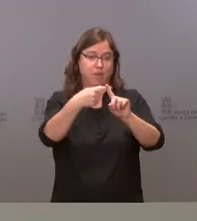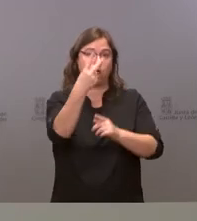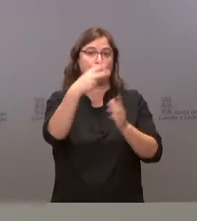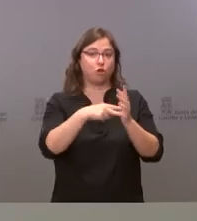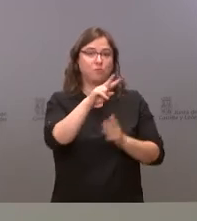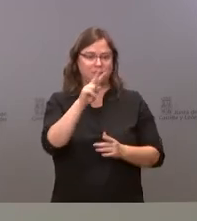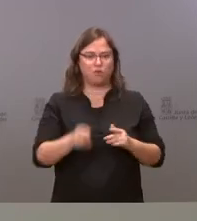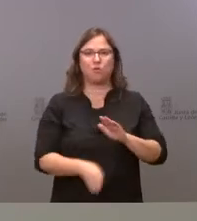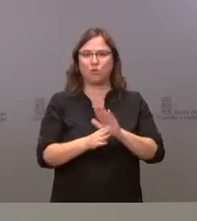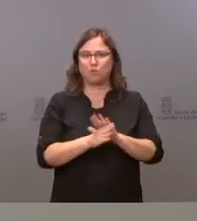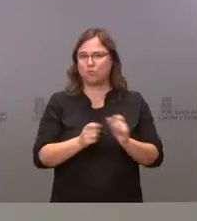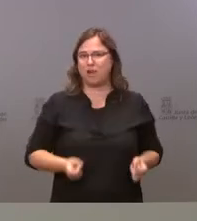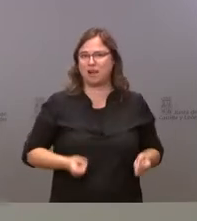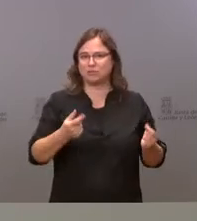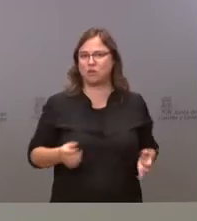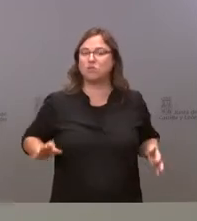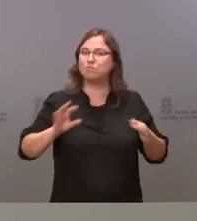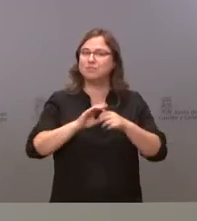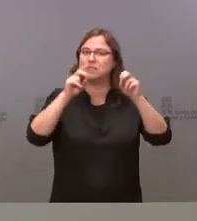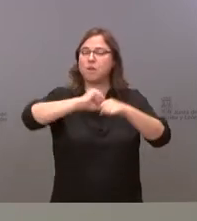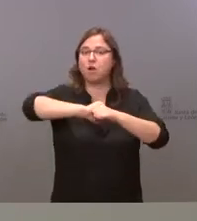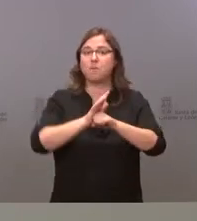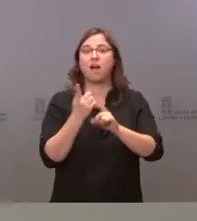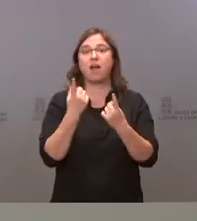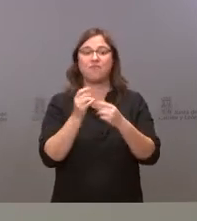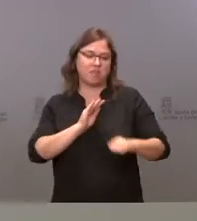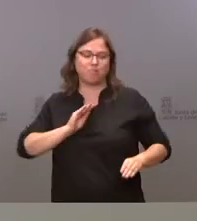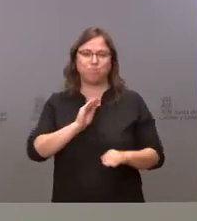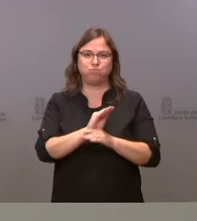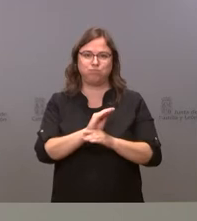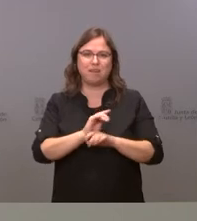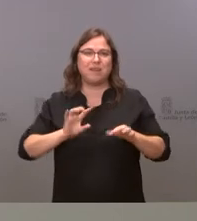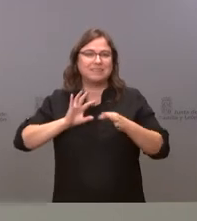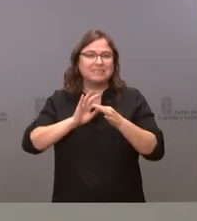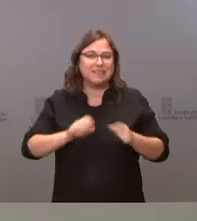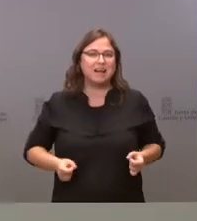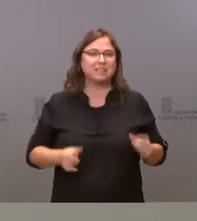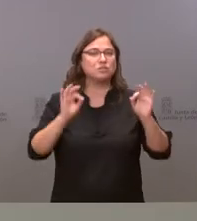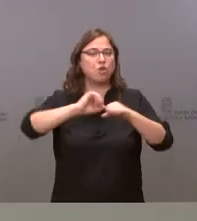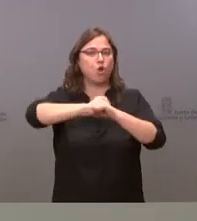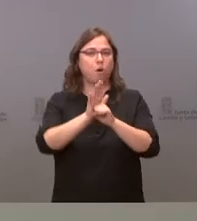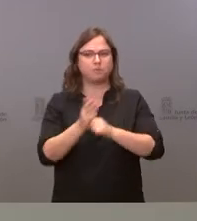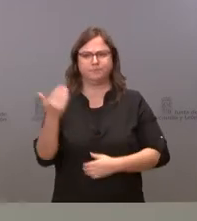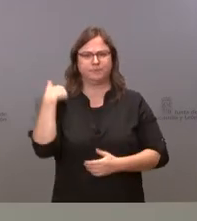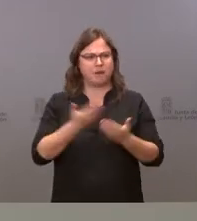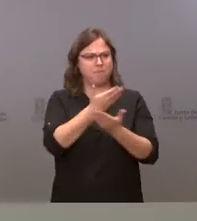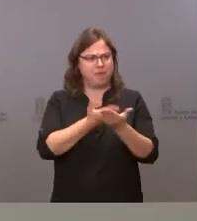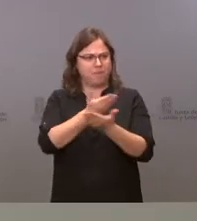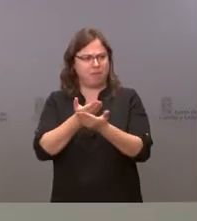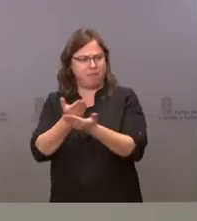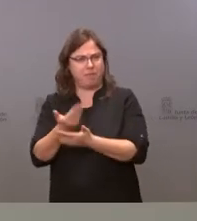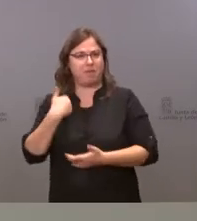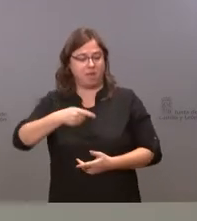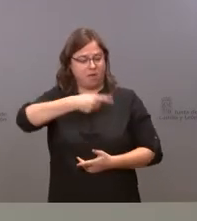vinculados al COVID y es necesario por tanto financiar esos gastos esta es una demanda que hemos planteado la mayor parte de las comunidades autónomas